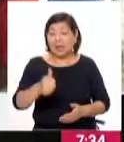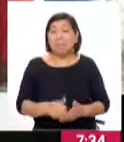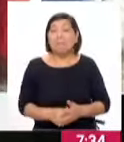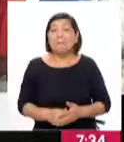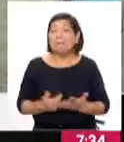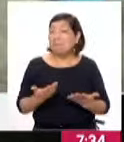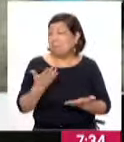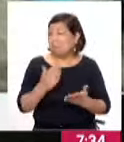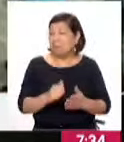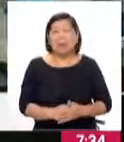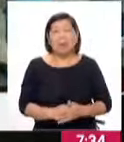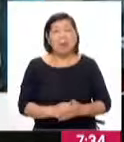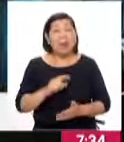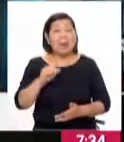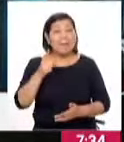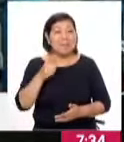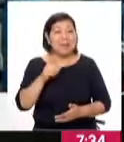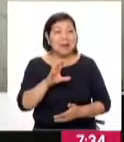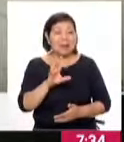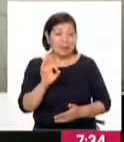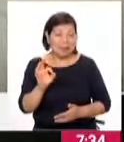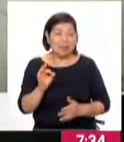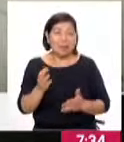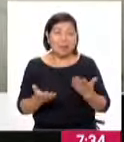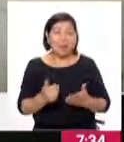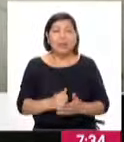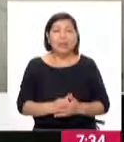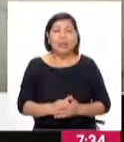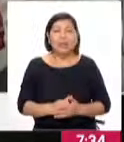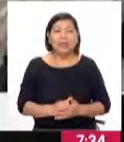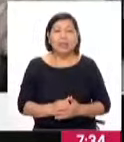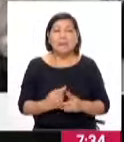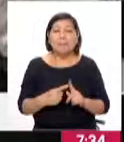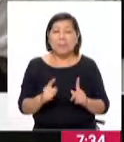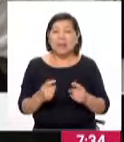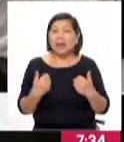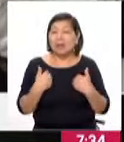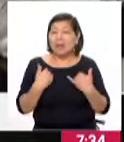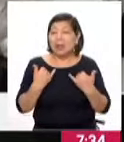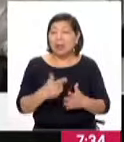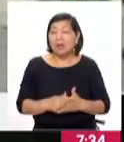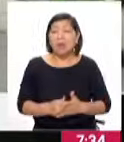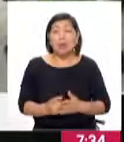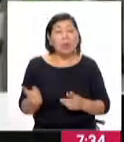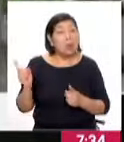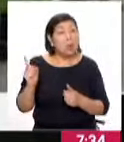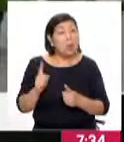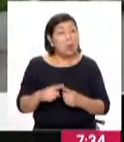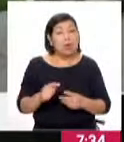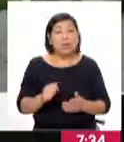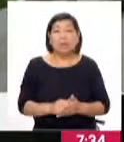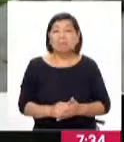Tenemos estimado atender a 1.500 beneficiarios, pero sin embargo vamos a atender el día de hoy hasta el último